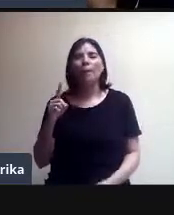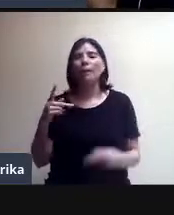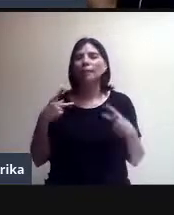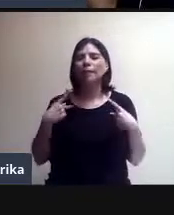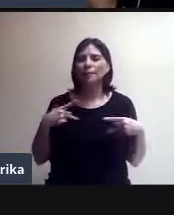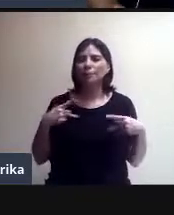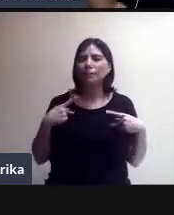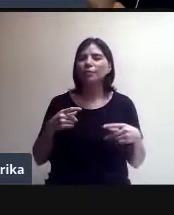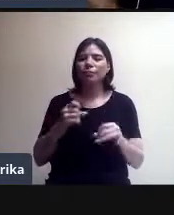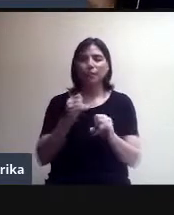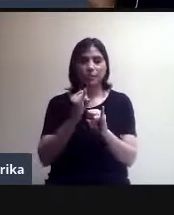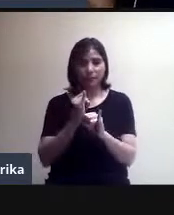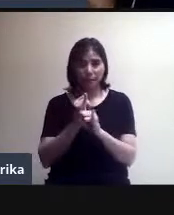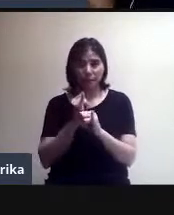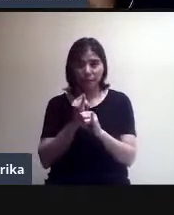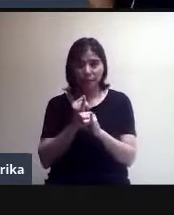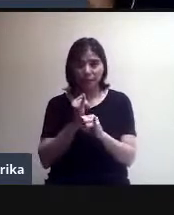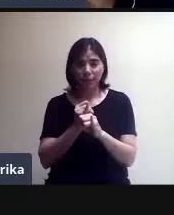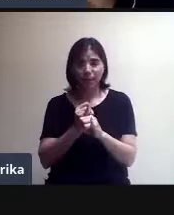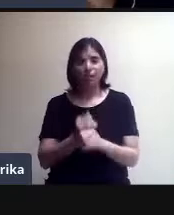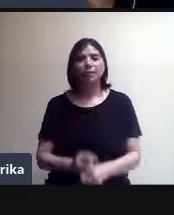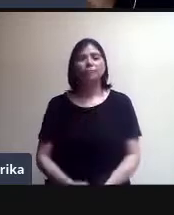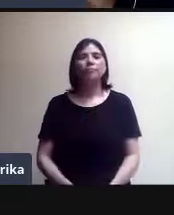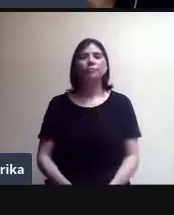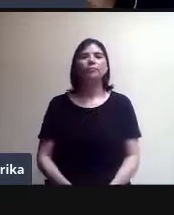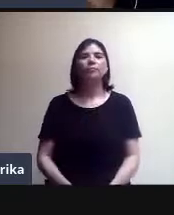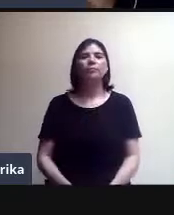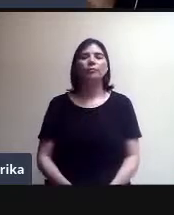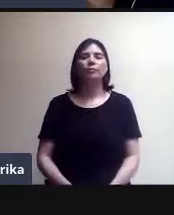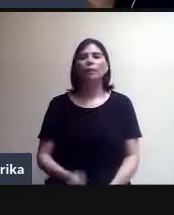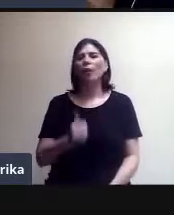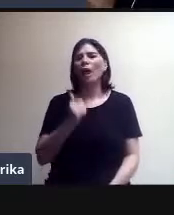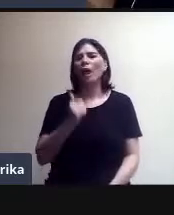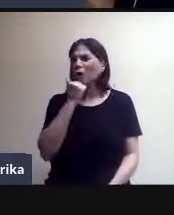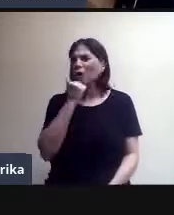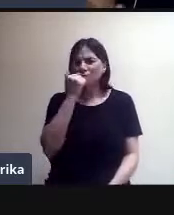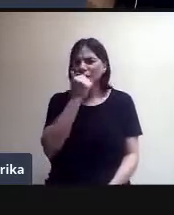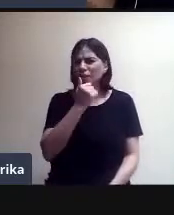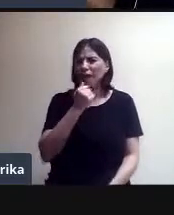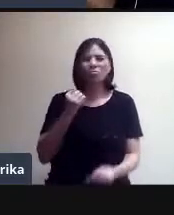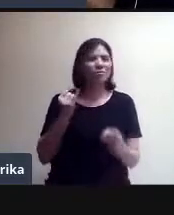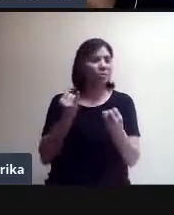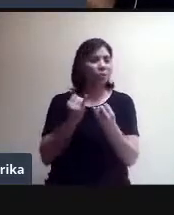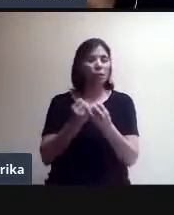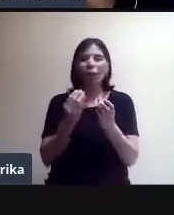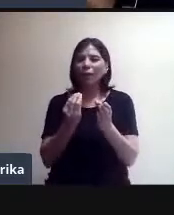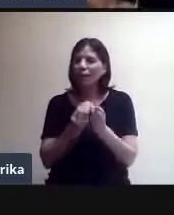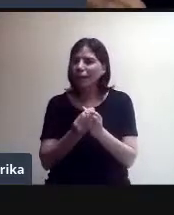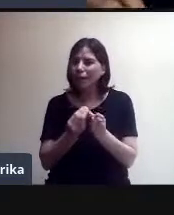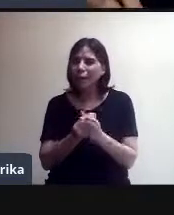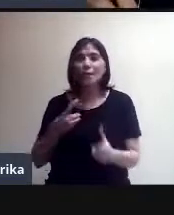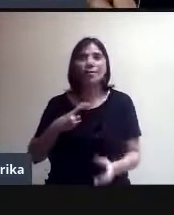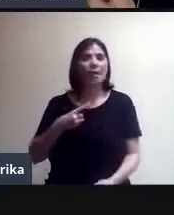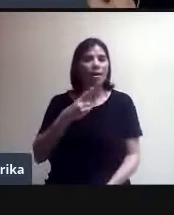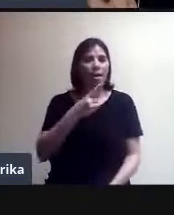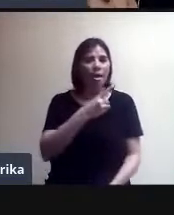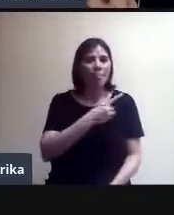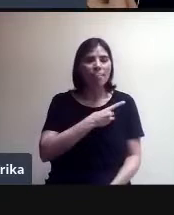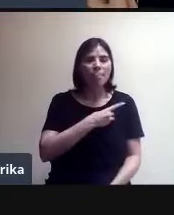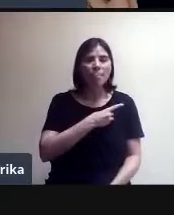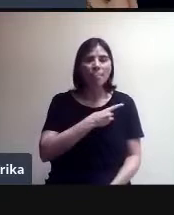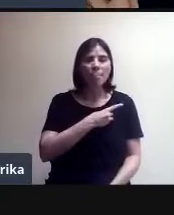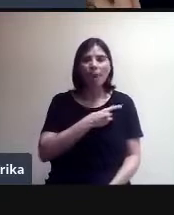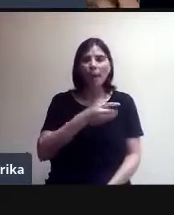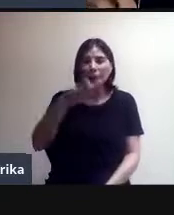los alumnos como, igual que en clase, que en el salón, tienen que aprender que hay turnos, que